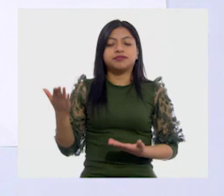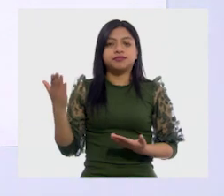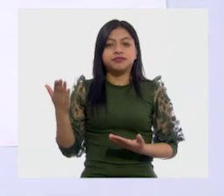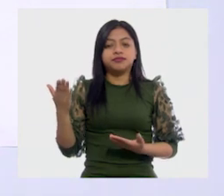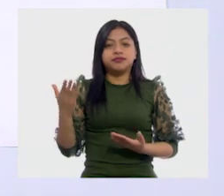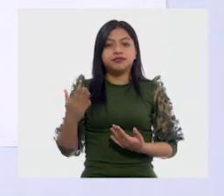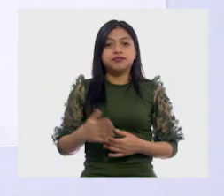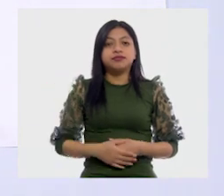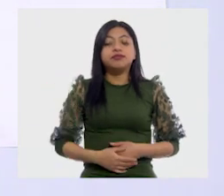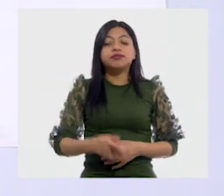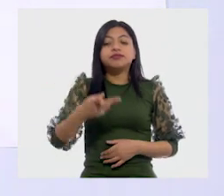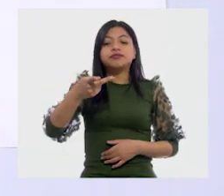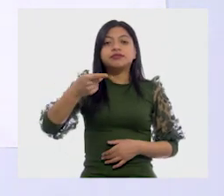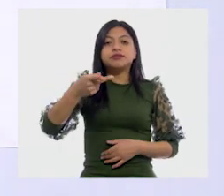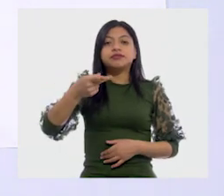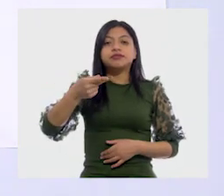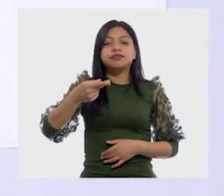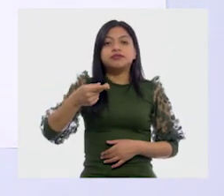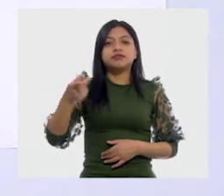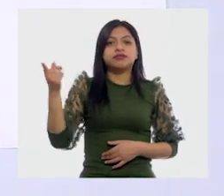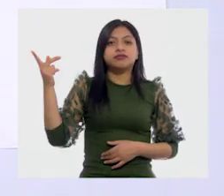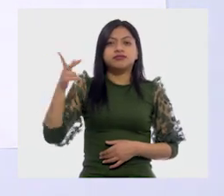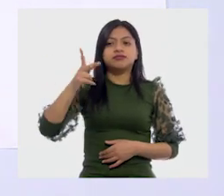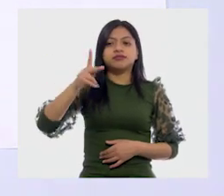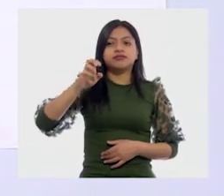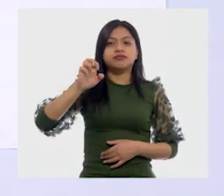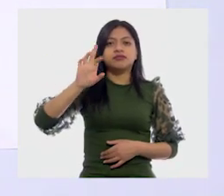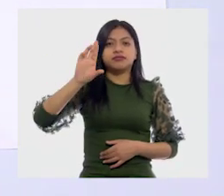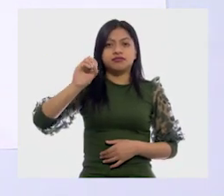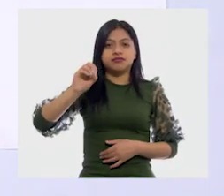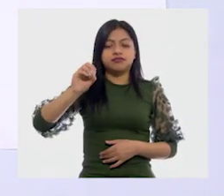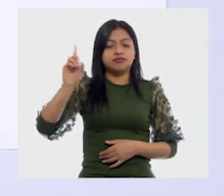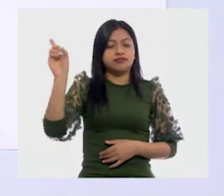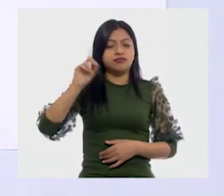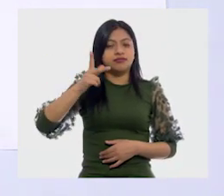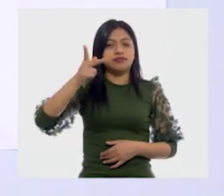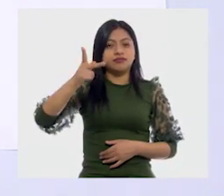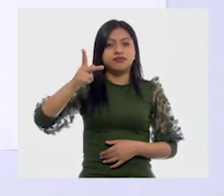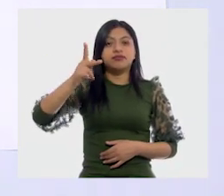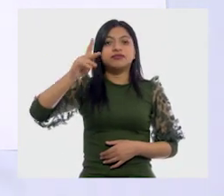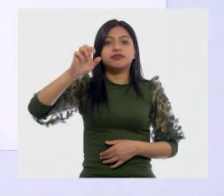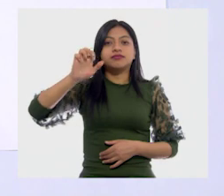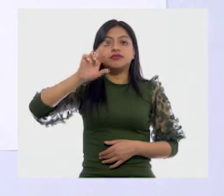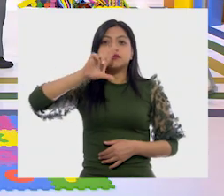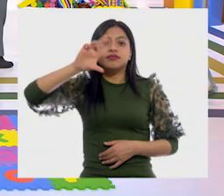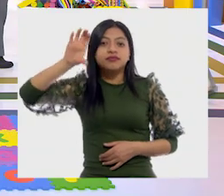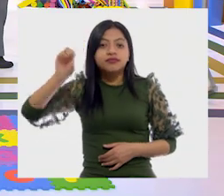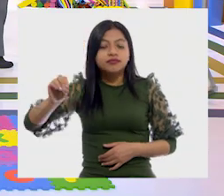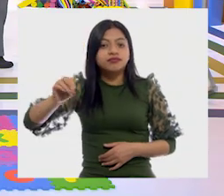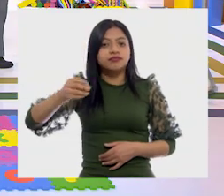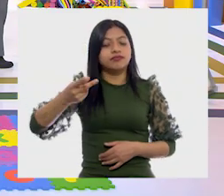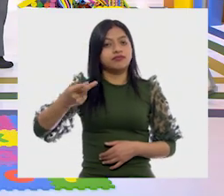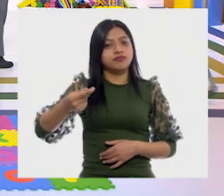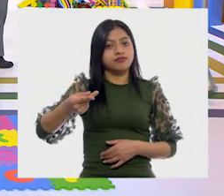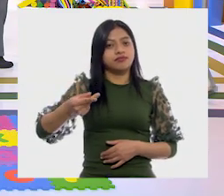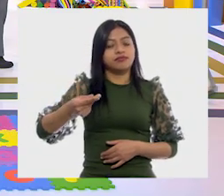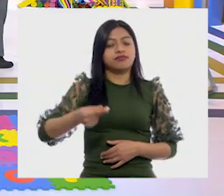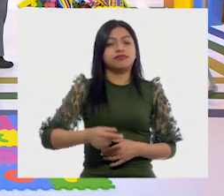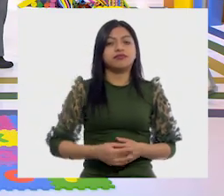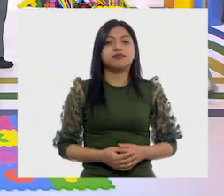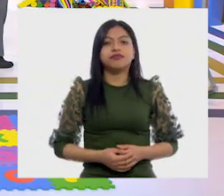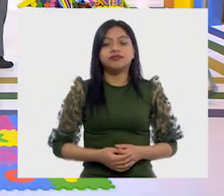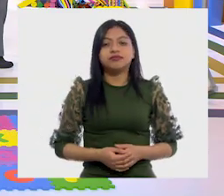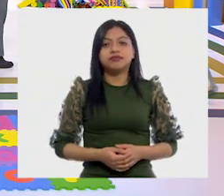A perros, pero dice pero. Ah, le falta una R para que suene fuerte. muy bien. Y entonces aquí anotamos